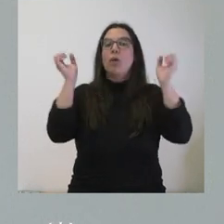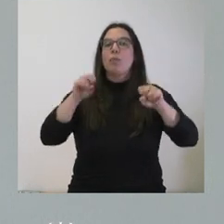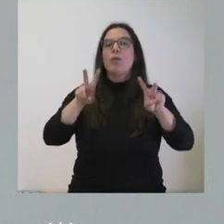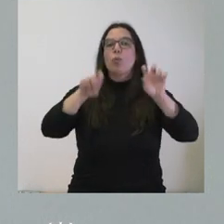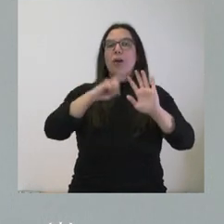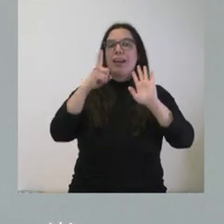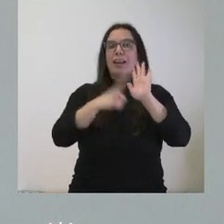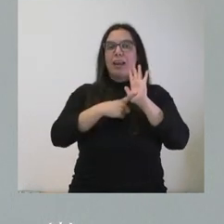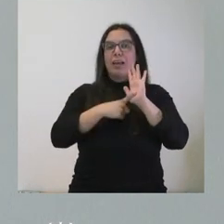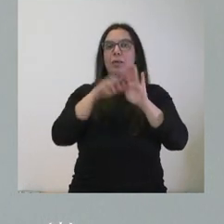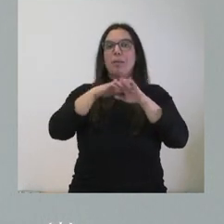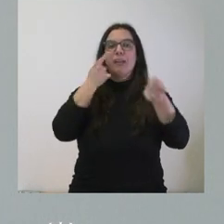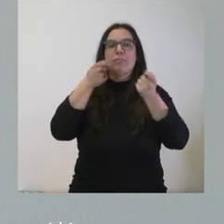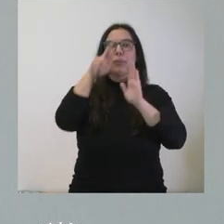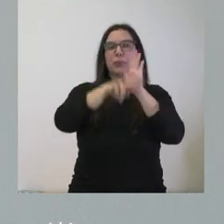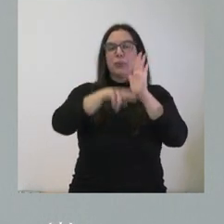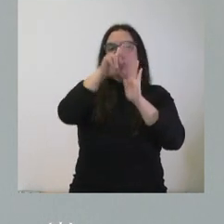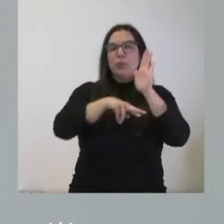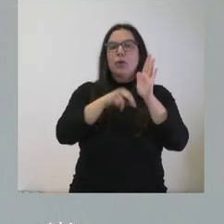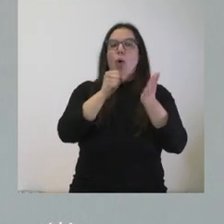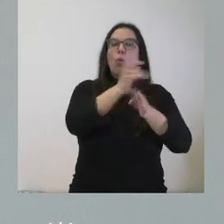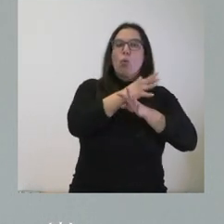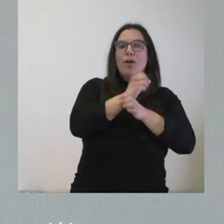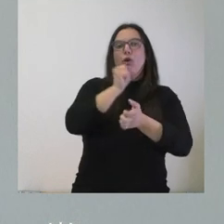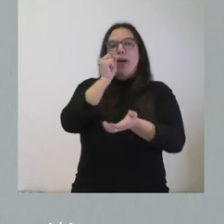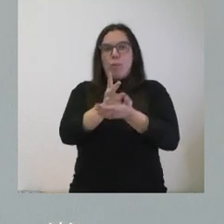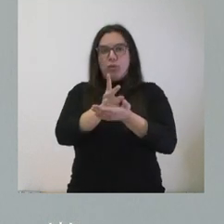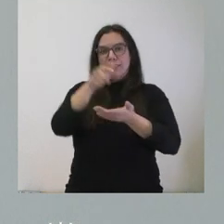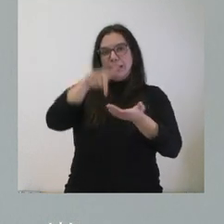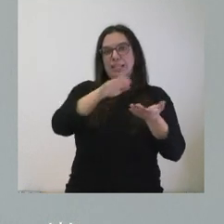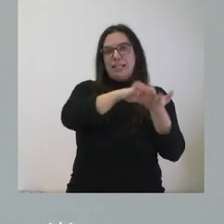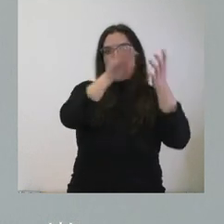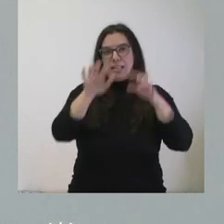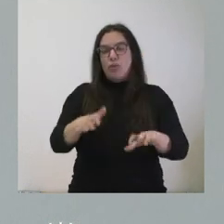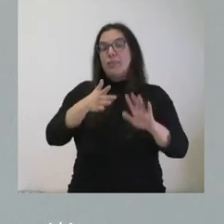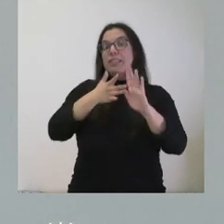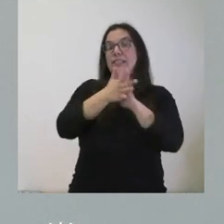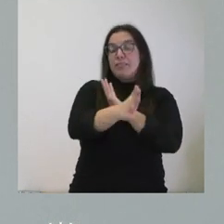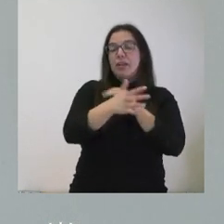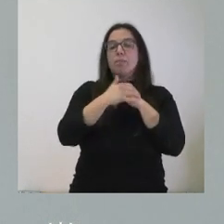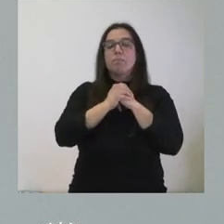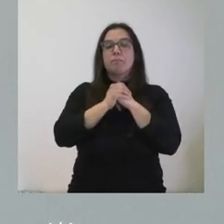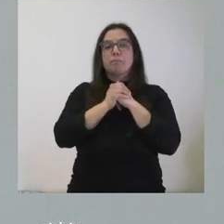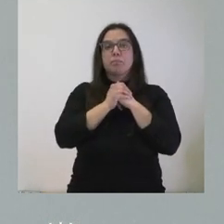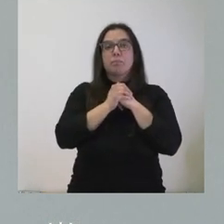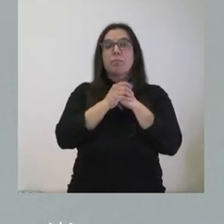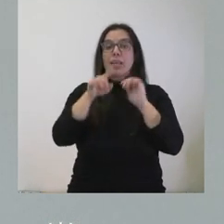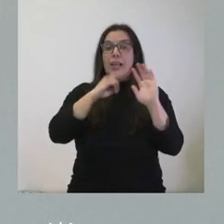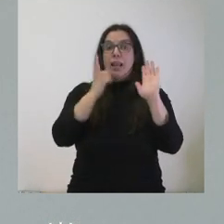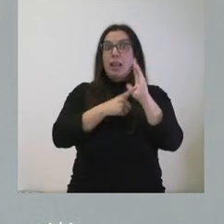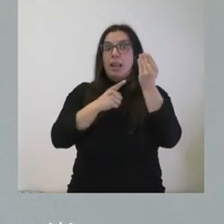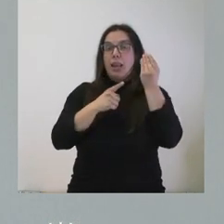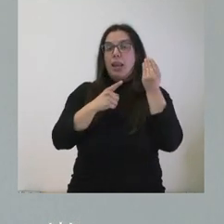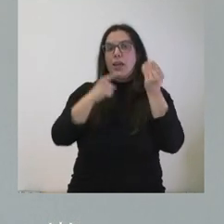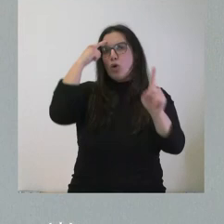reguladora del juego y de las apuestas en Castilla y León. Se trata de una ley que tiene